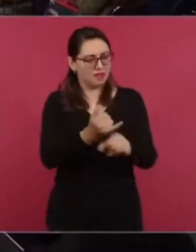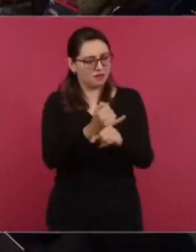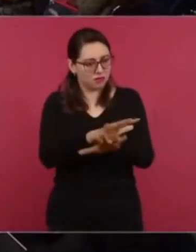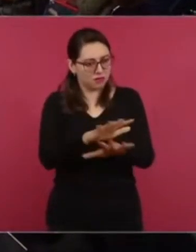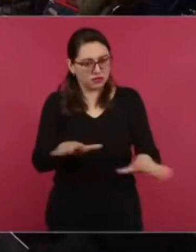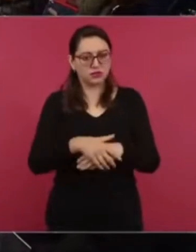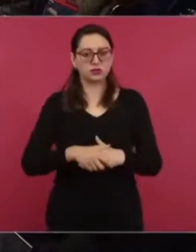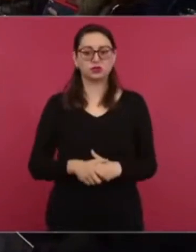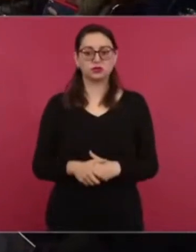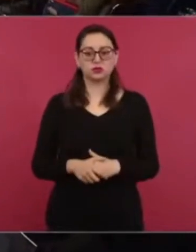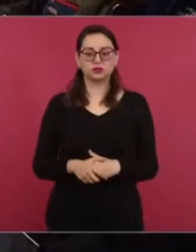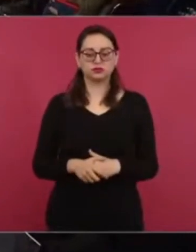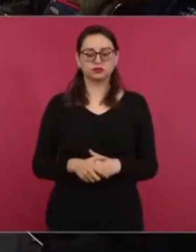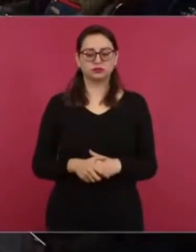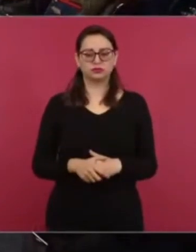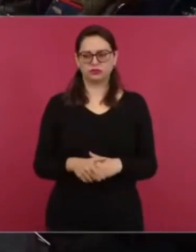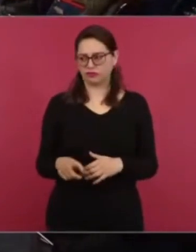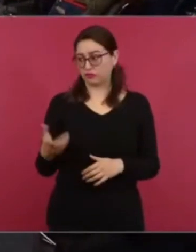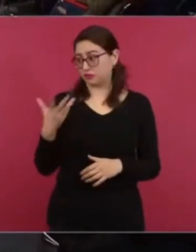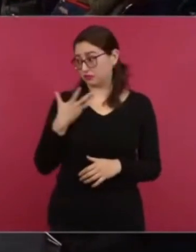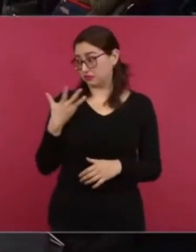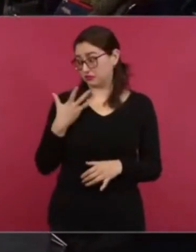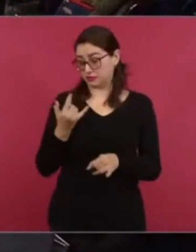A ver si no lo tienes por ahí el informe.